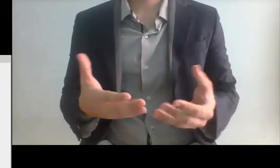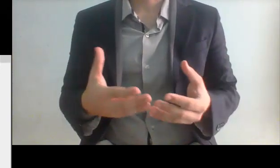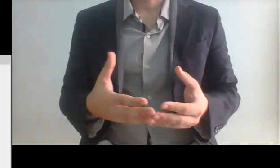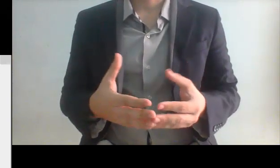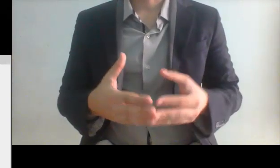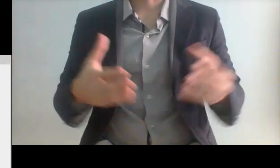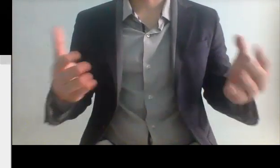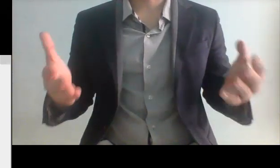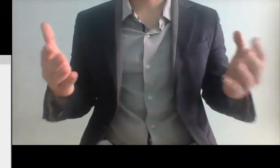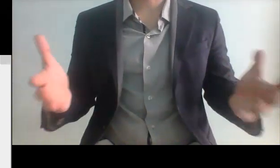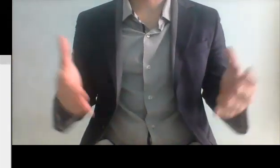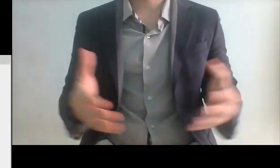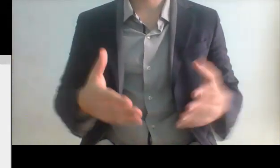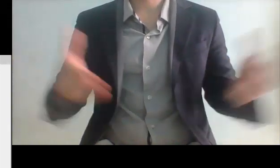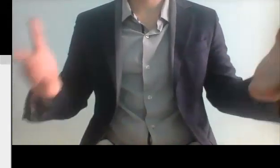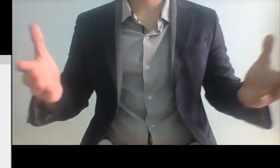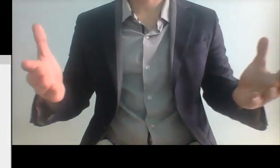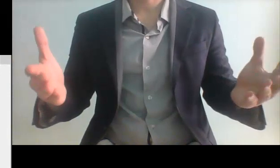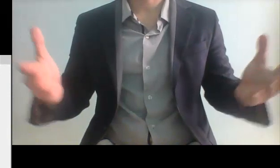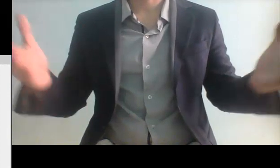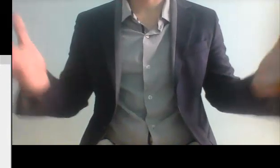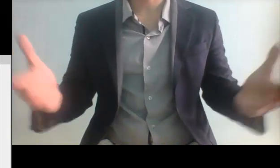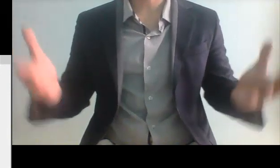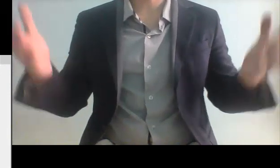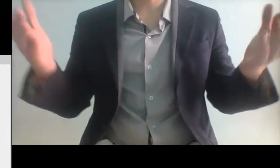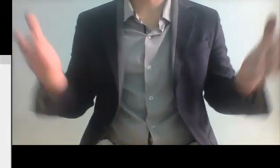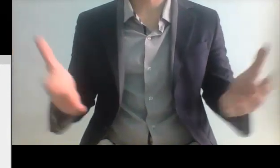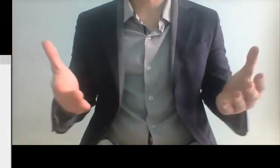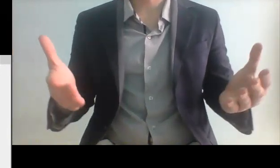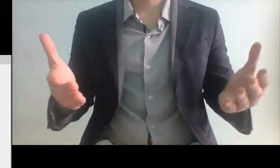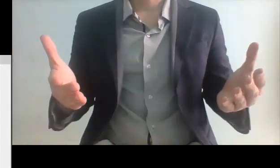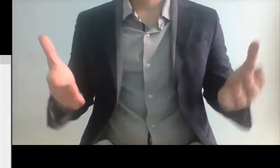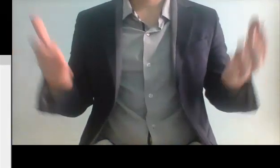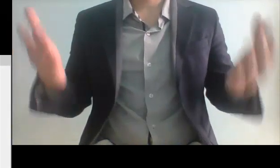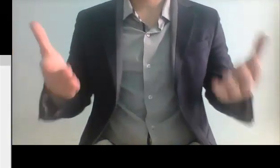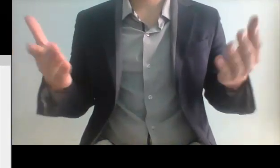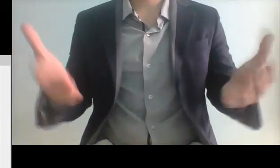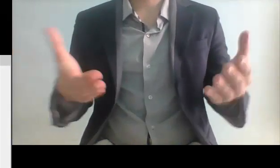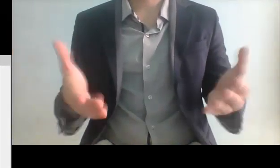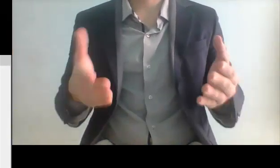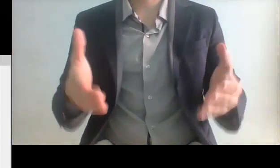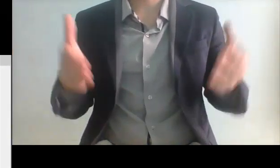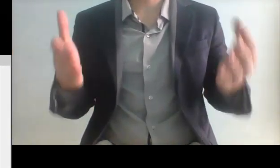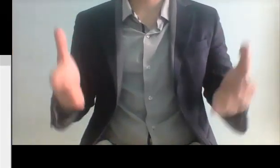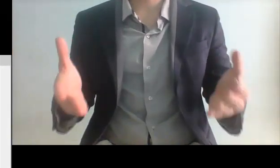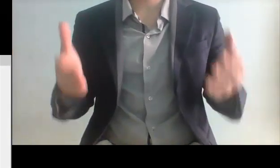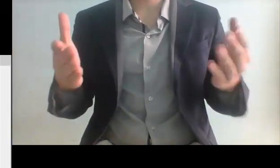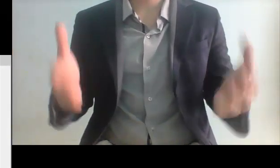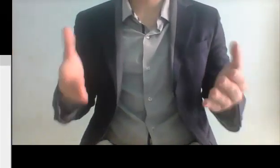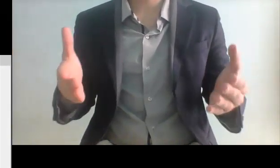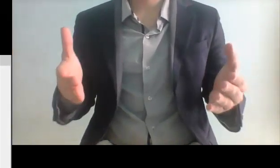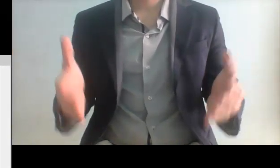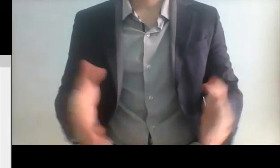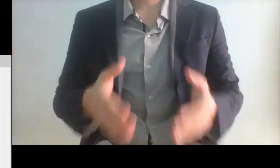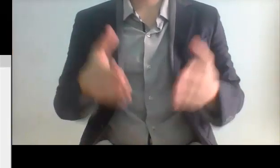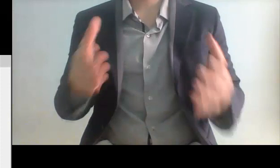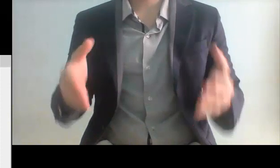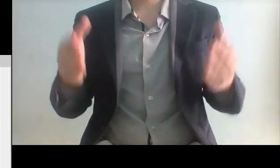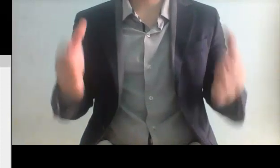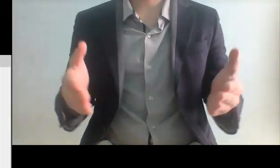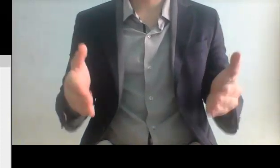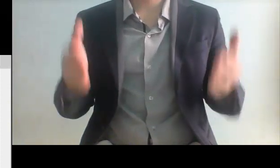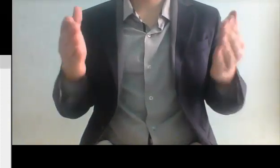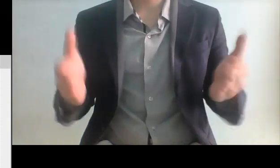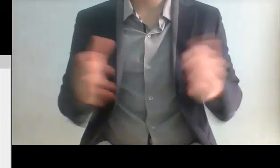dijo el presidente hay que ponernos elegir un lado los medios de comunicación ya eligieron el suyo los medios de comunicación tradicionales ya